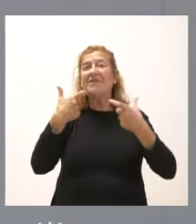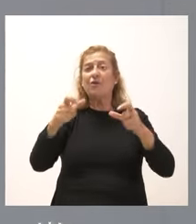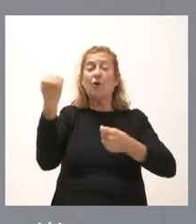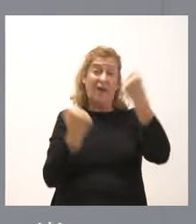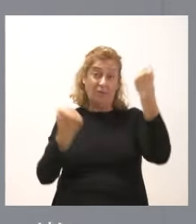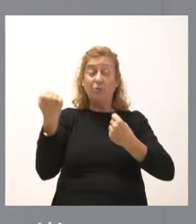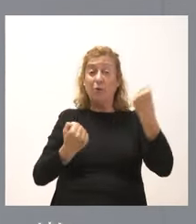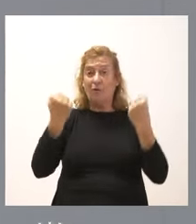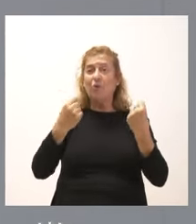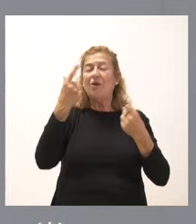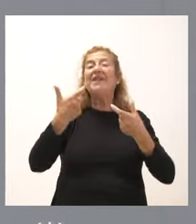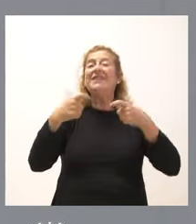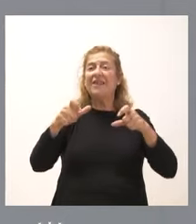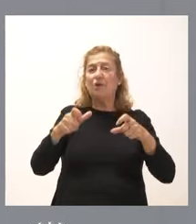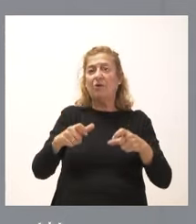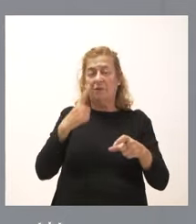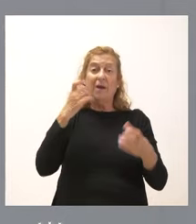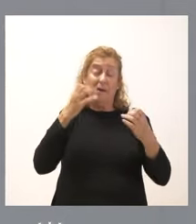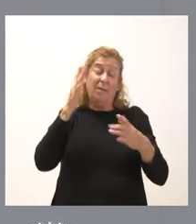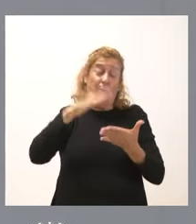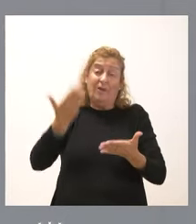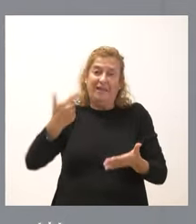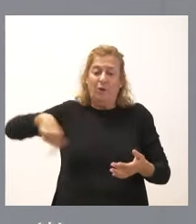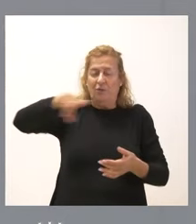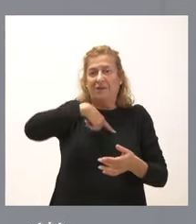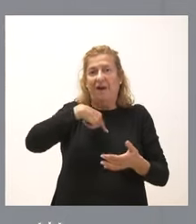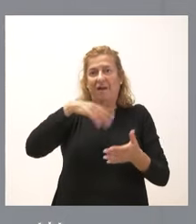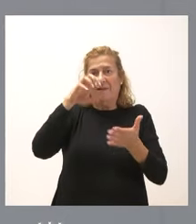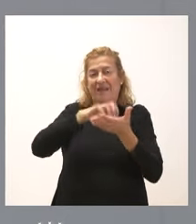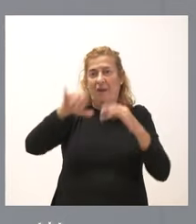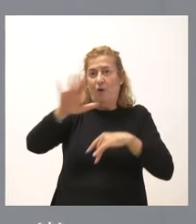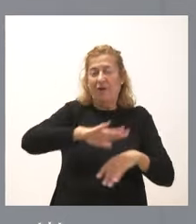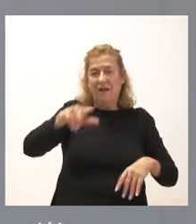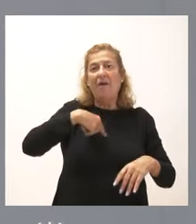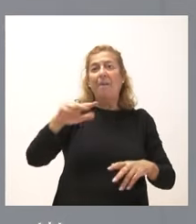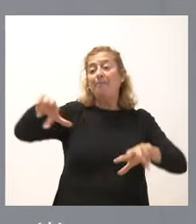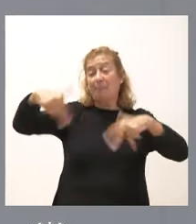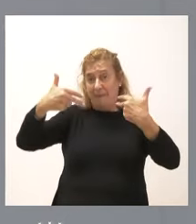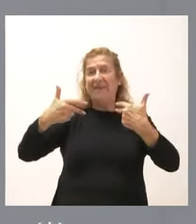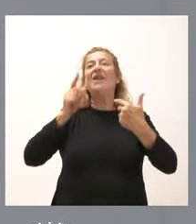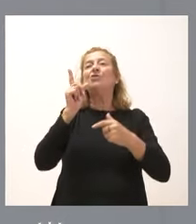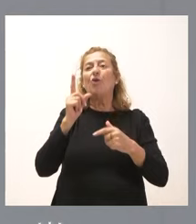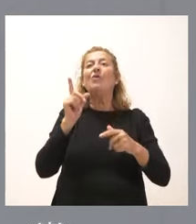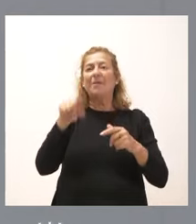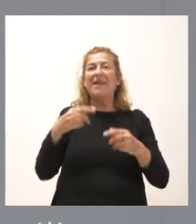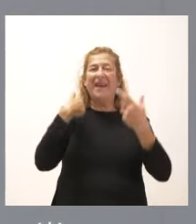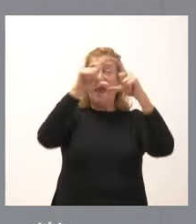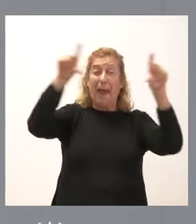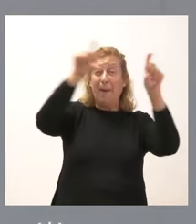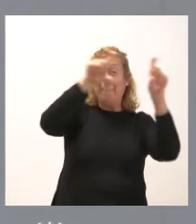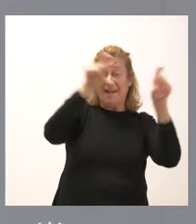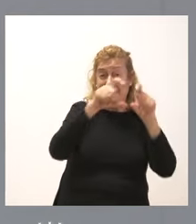automoción, que es un sector ciertamente relevante con nuestra comunidad autónoma y que, lógicamente, lo que nos va a permitir no solamente es disponer de grandes empresas tractoras,